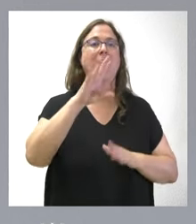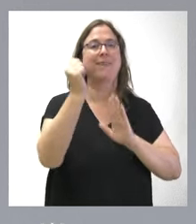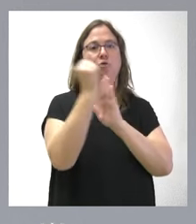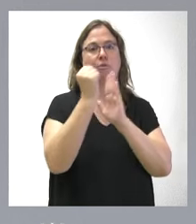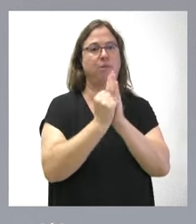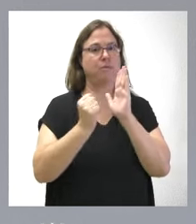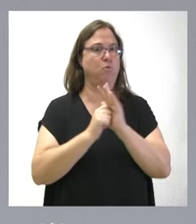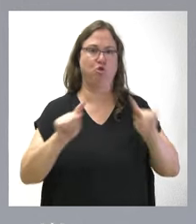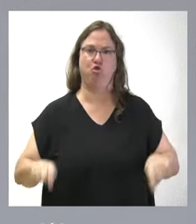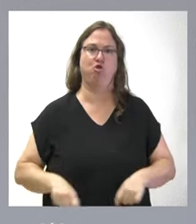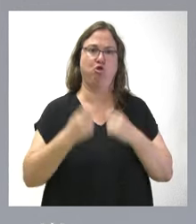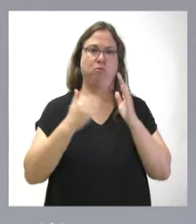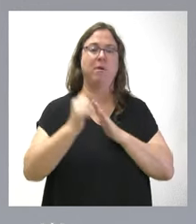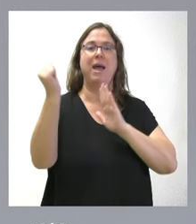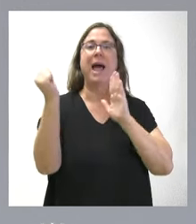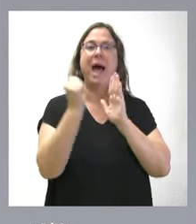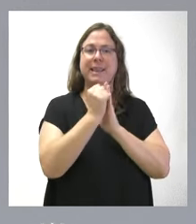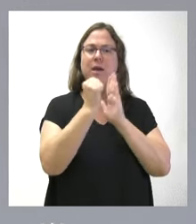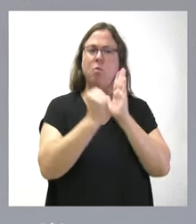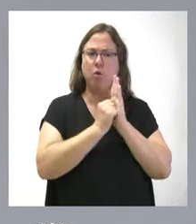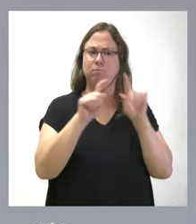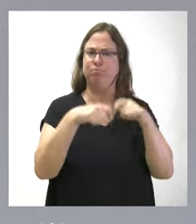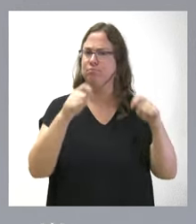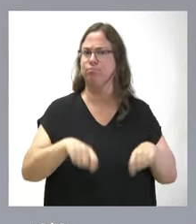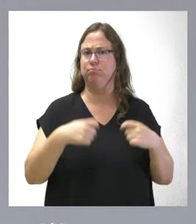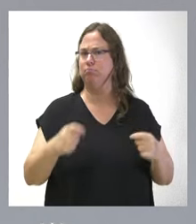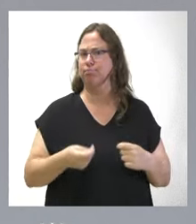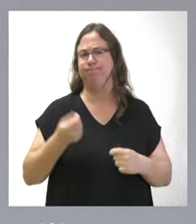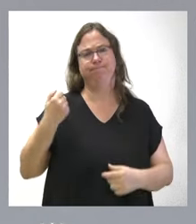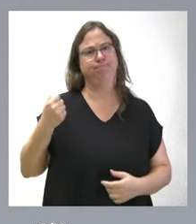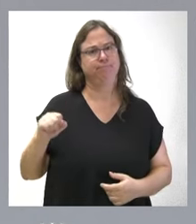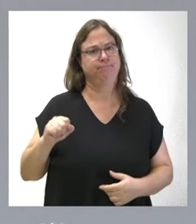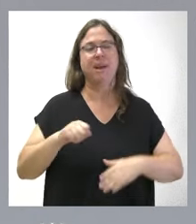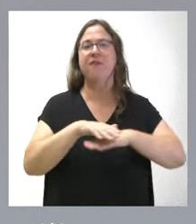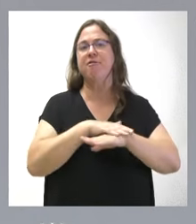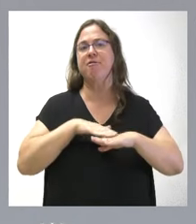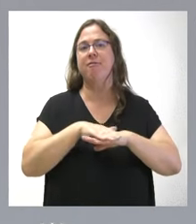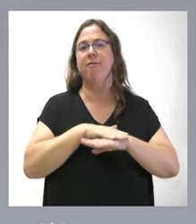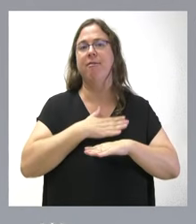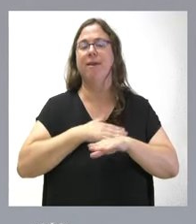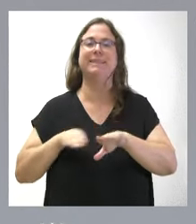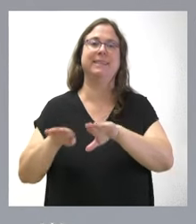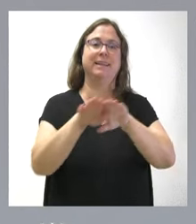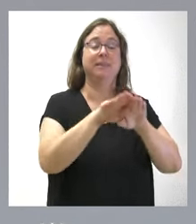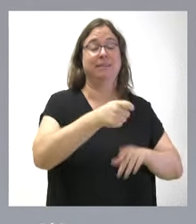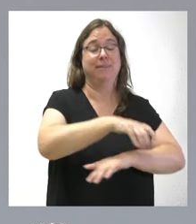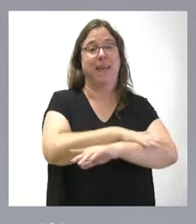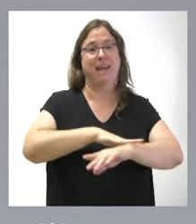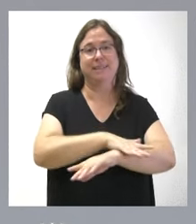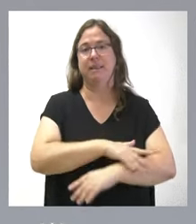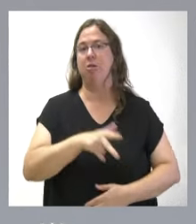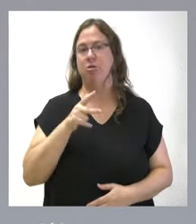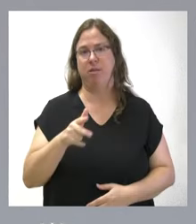de la Constitución, artículos muy importantes y que son la base de nuestro Estado de Derecho y,